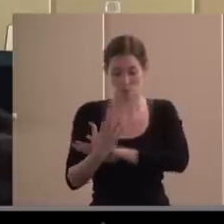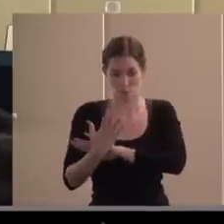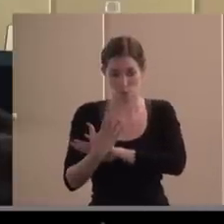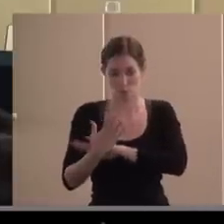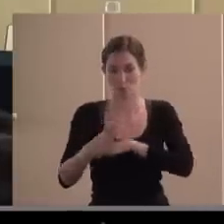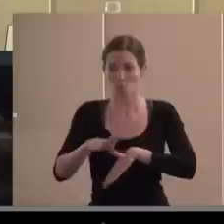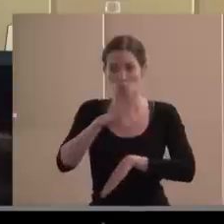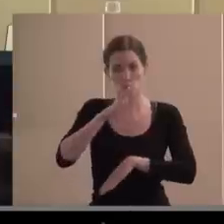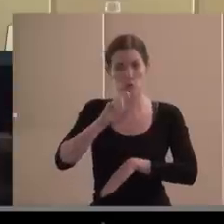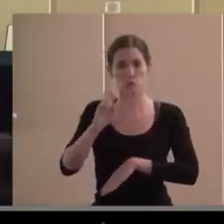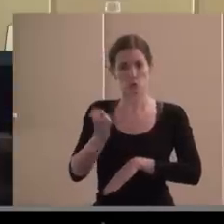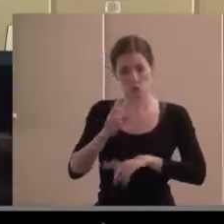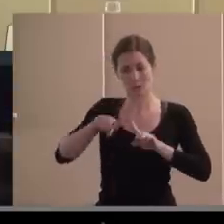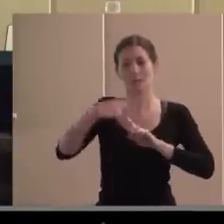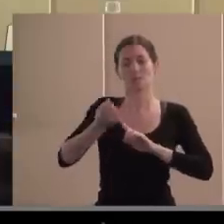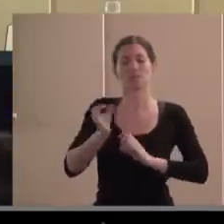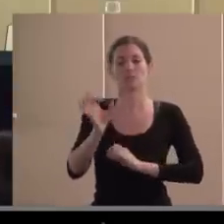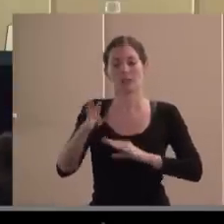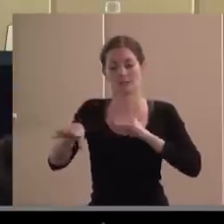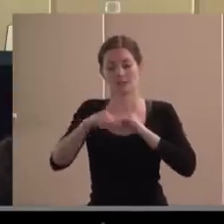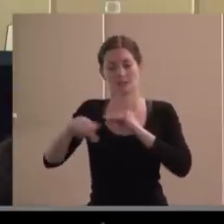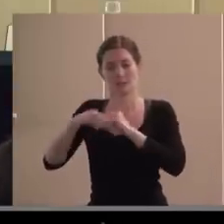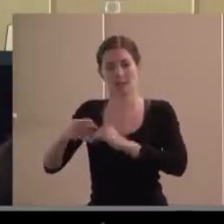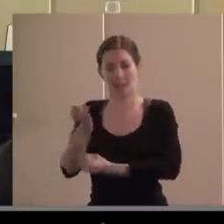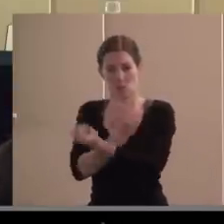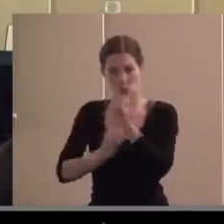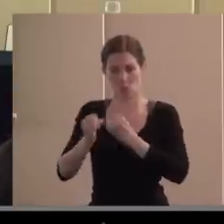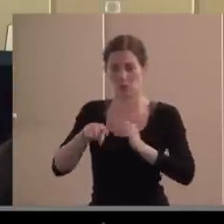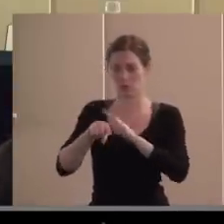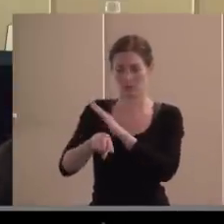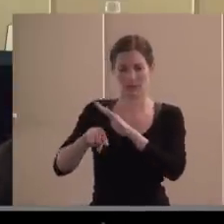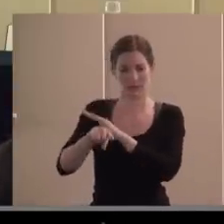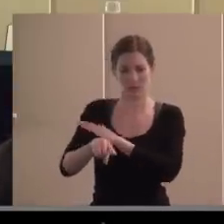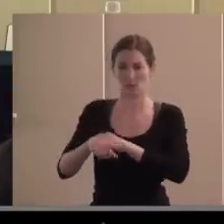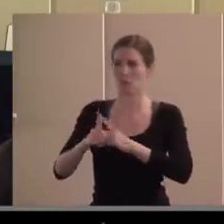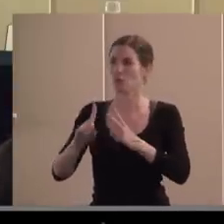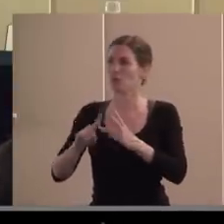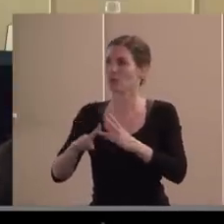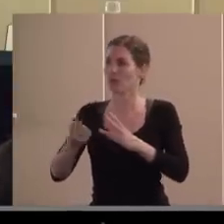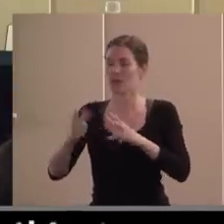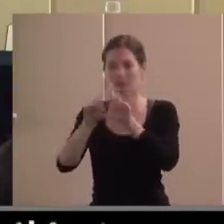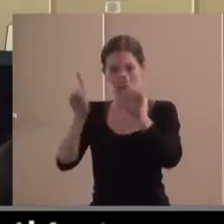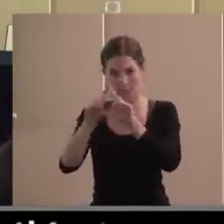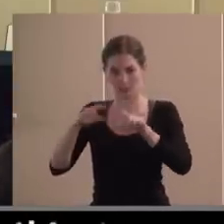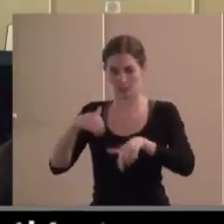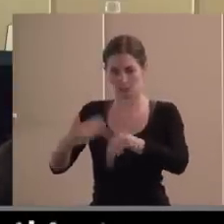económicos, elementos de emprendimiento, de gestión y de puesta en marcha de empresas.